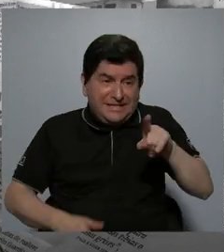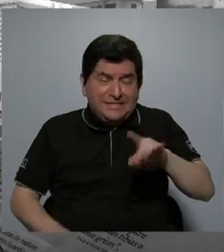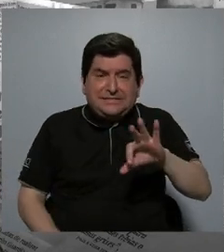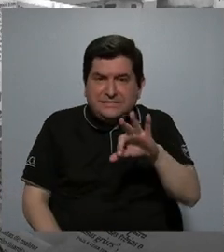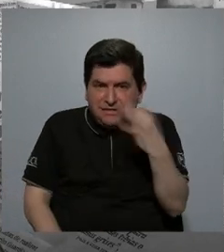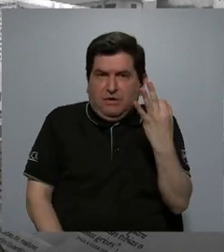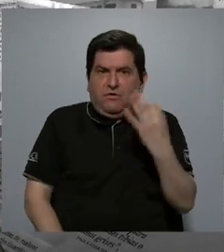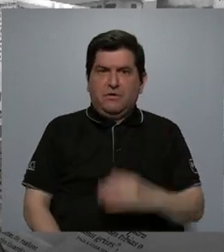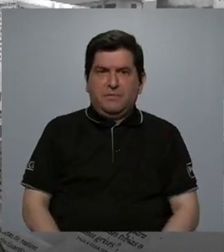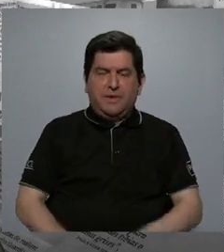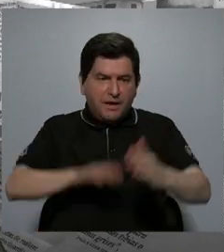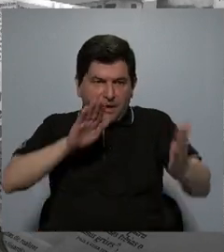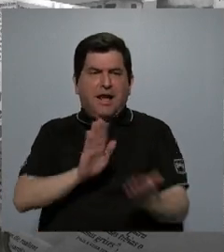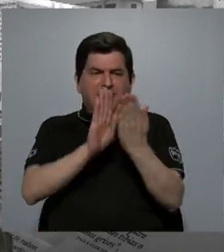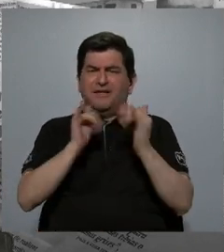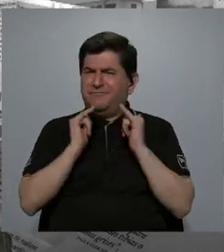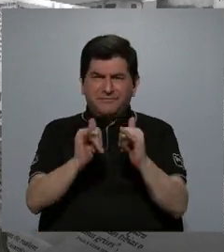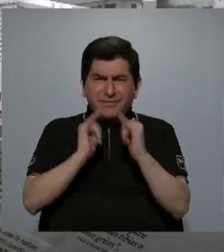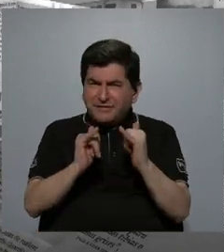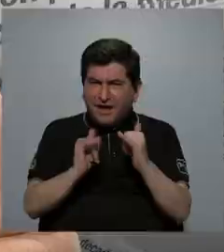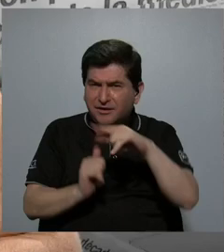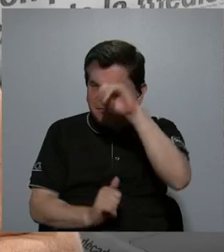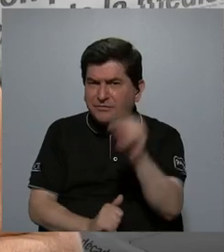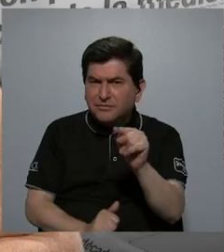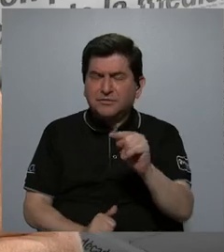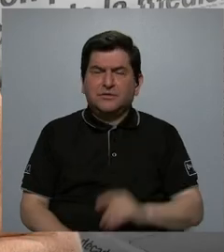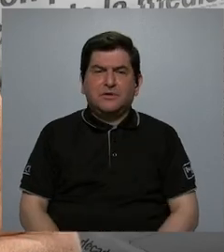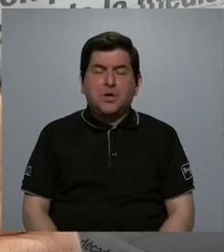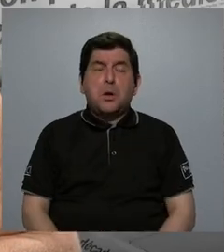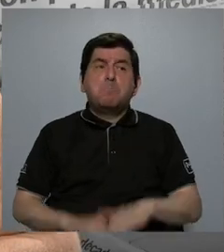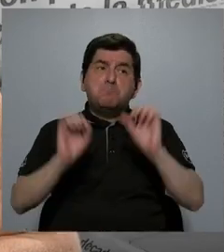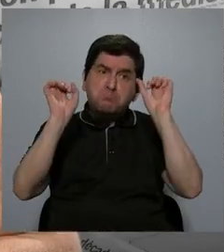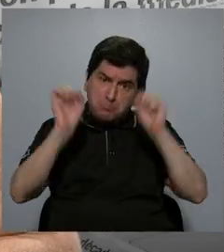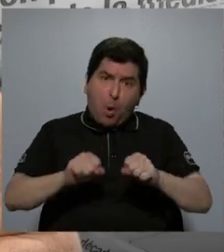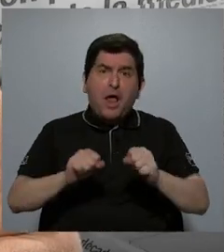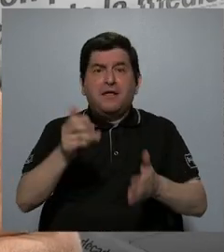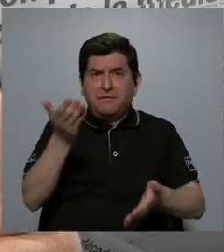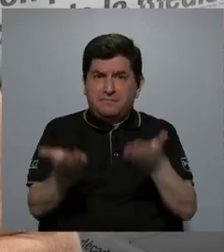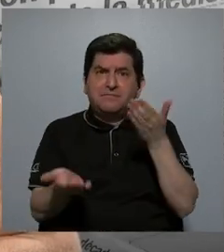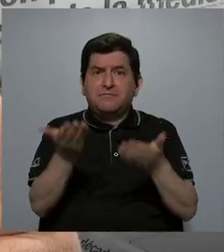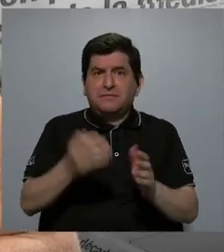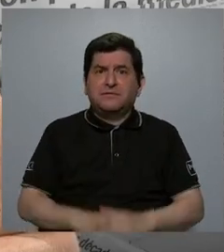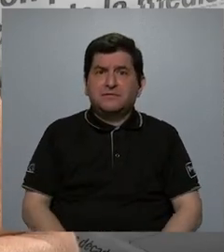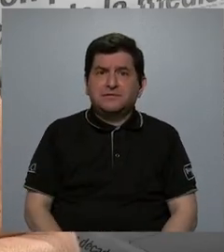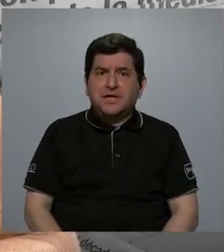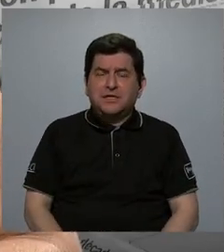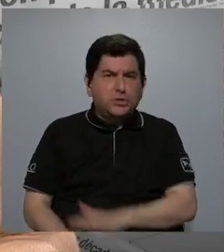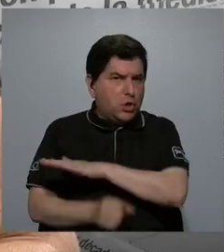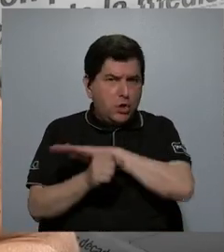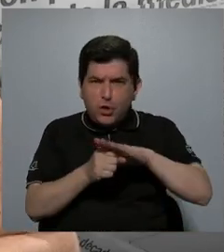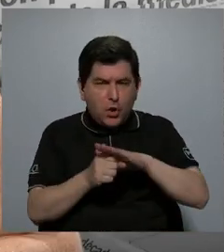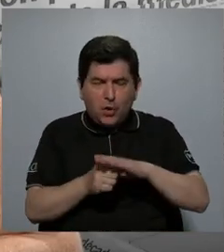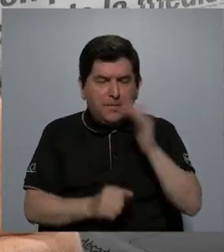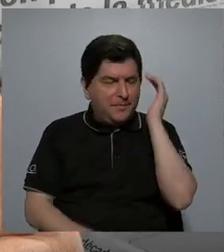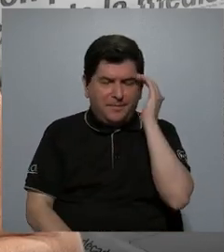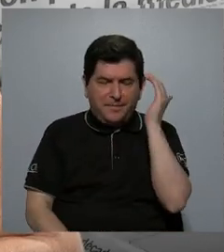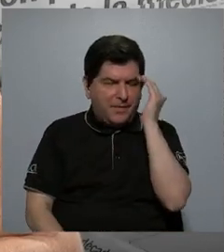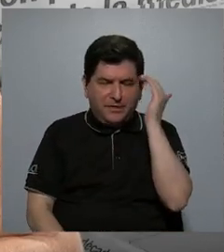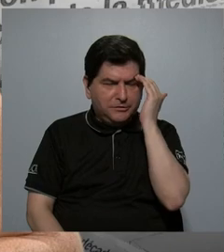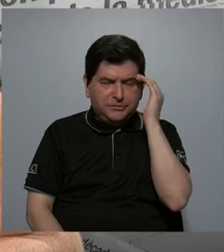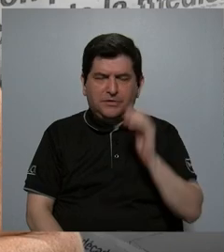esa forma ante esa desigualdad? Sí, yo creo que puede ser algo no totalmente consciente.